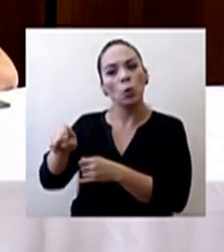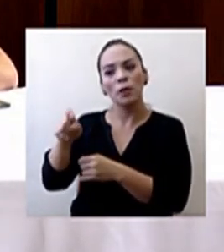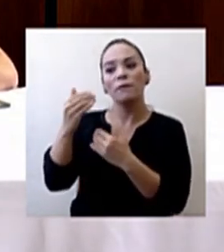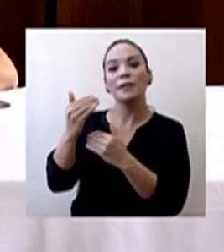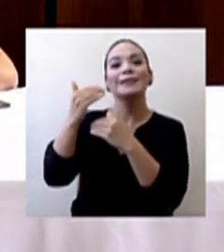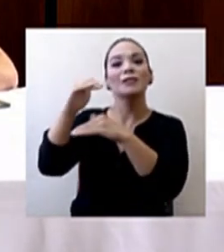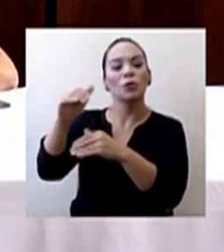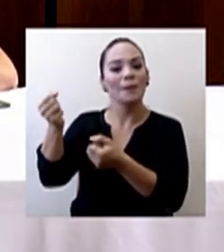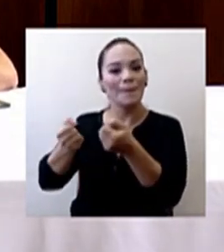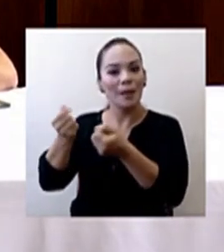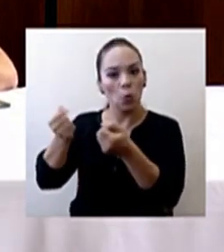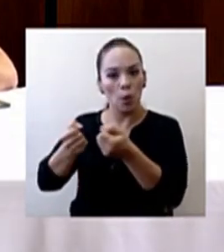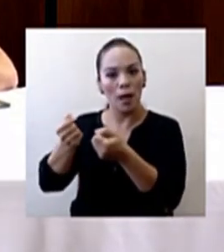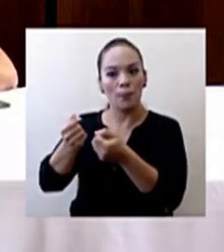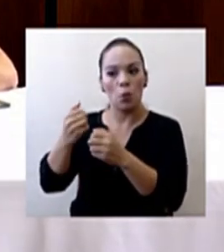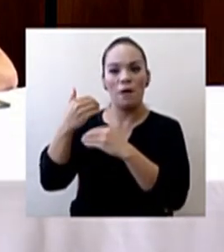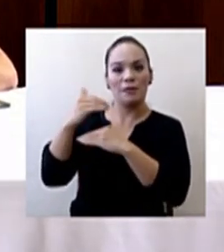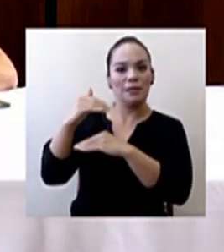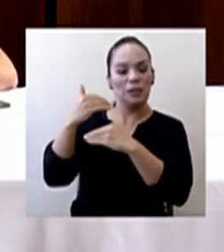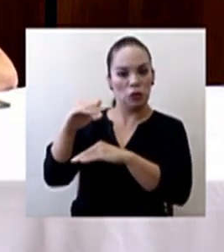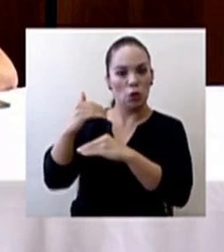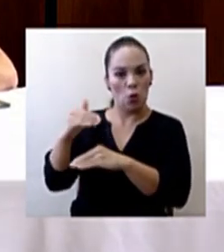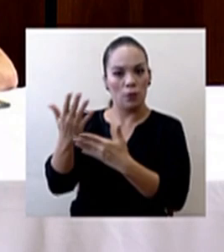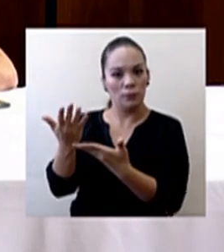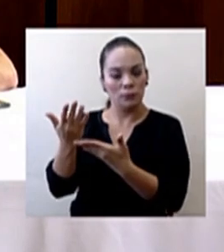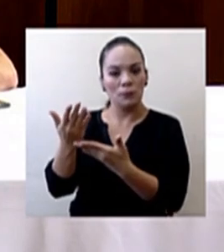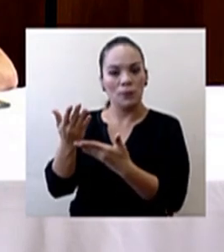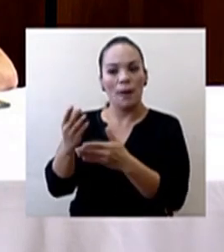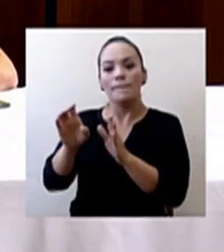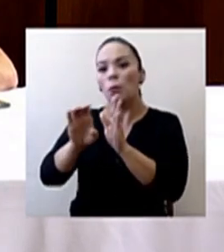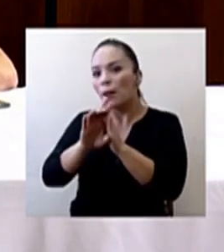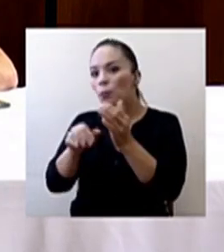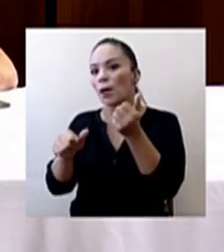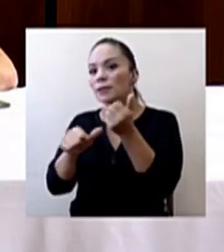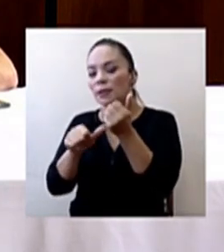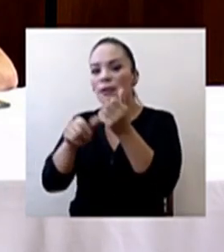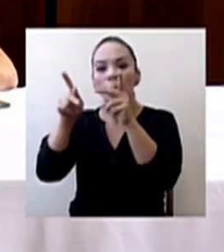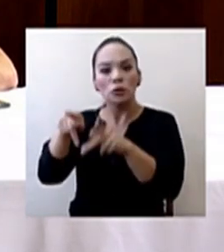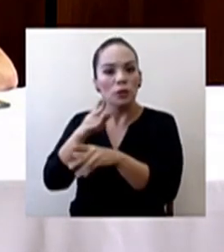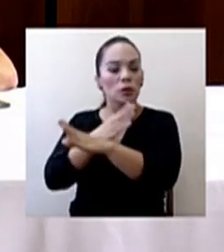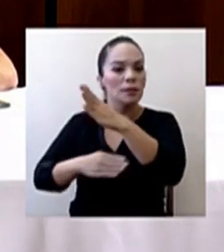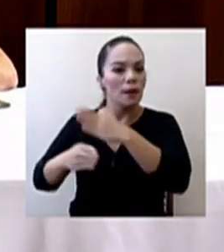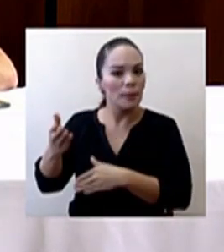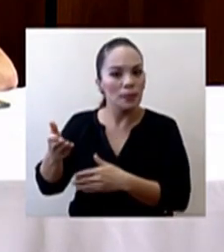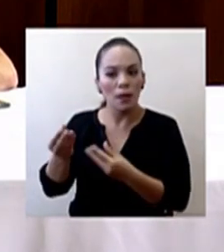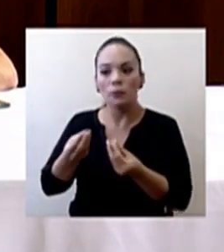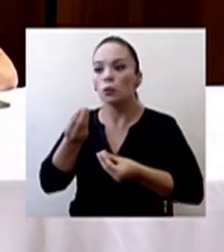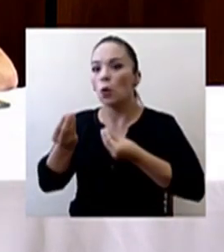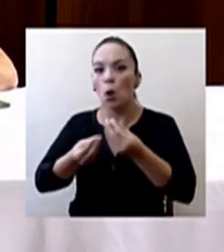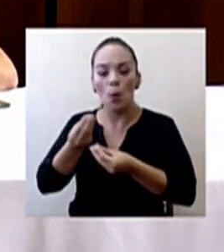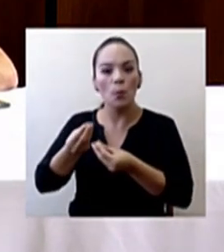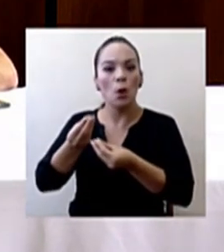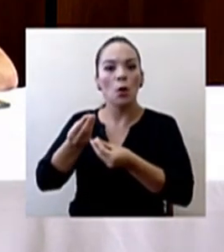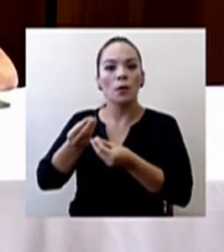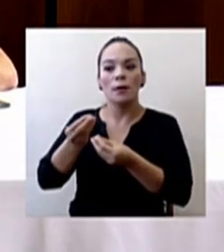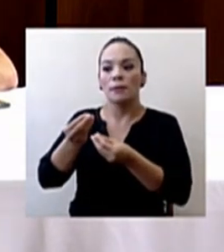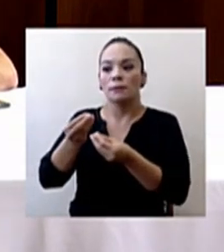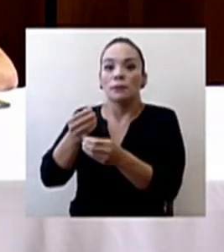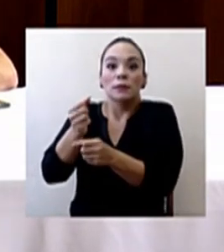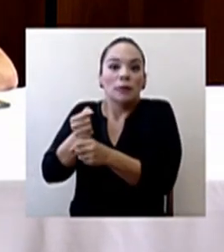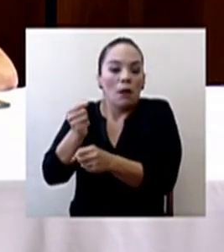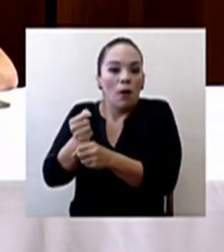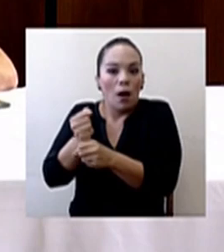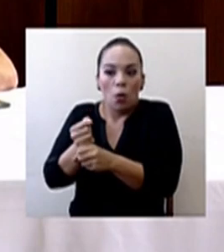vehicular sanitaria. Por ejemplo, los asistentes de personas con discapacidad y cómo el trabajador que elabora en esa